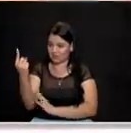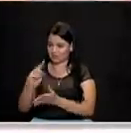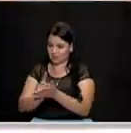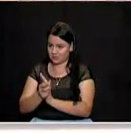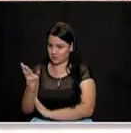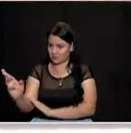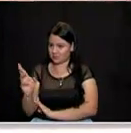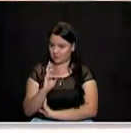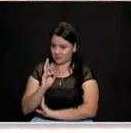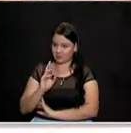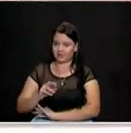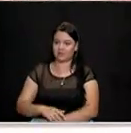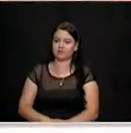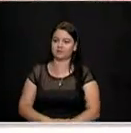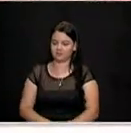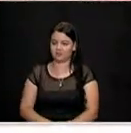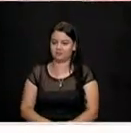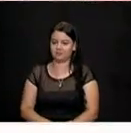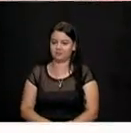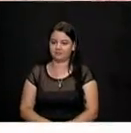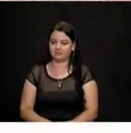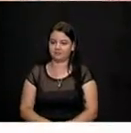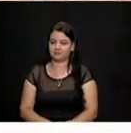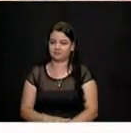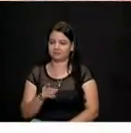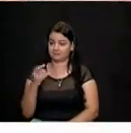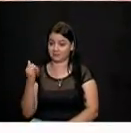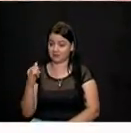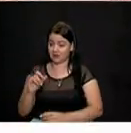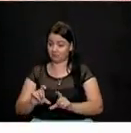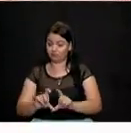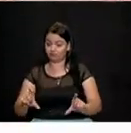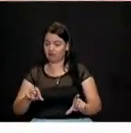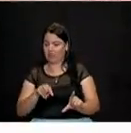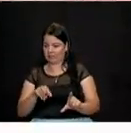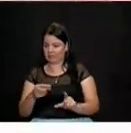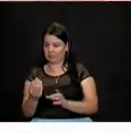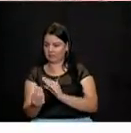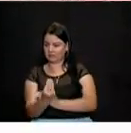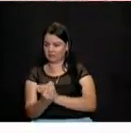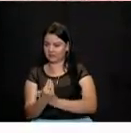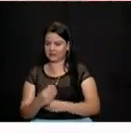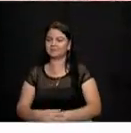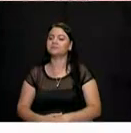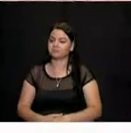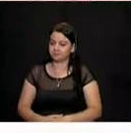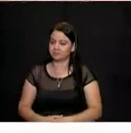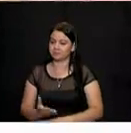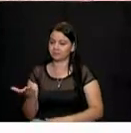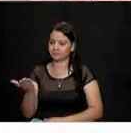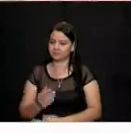responder. Tienen los contadores regresivos debajo de la cámara. El tema que usted desee.